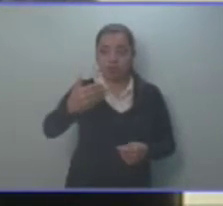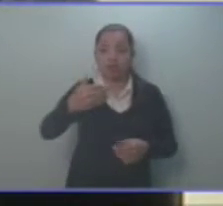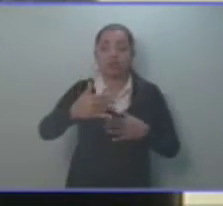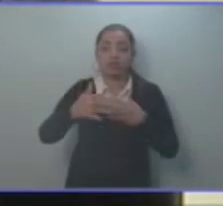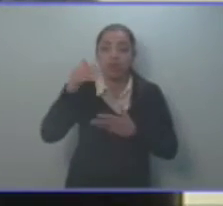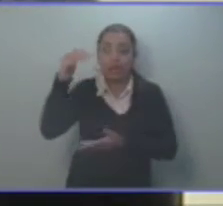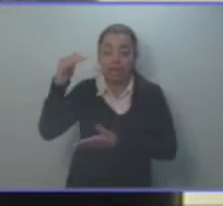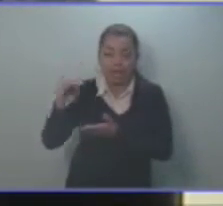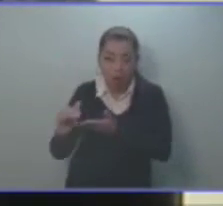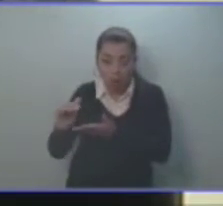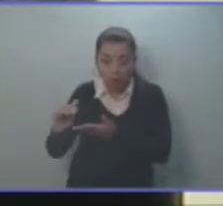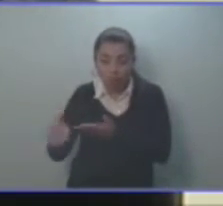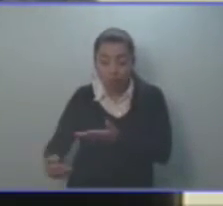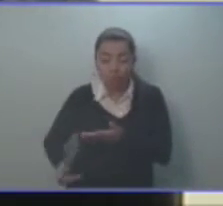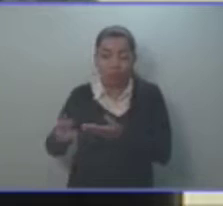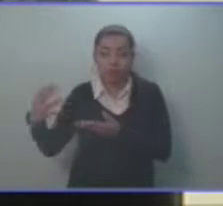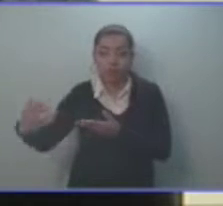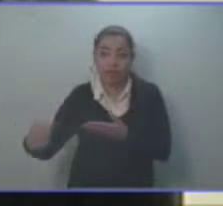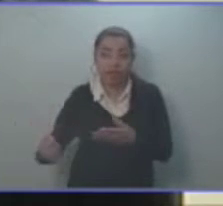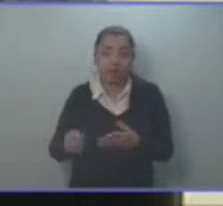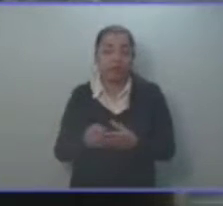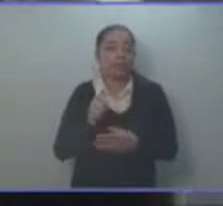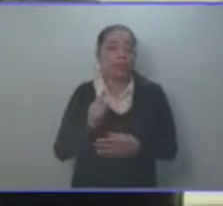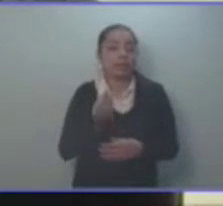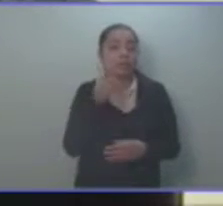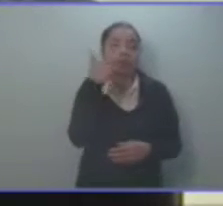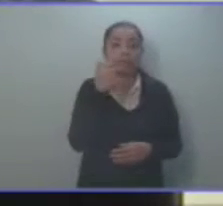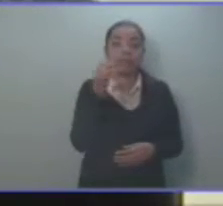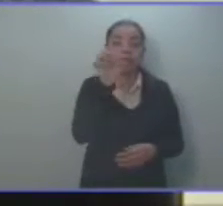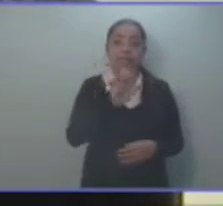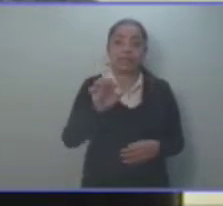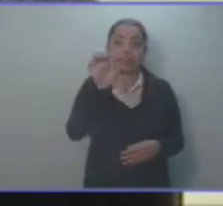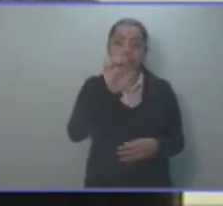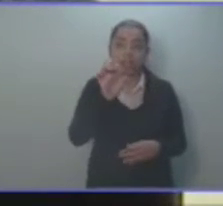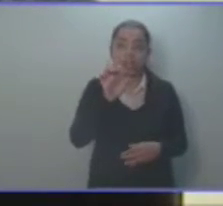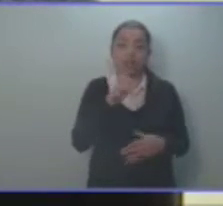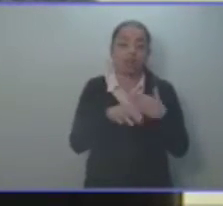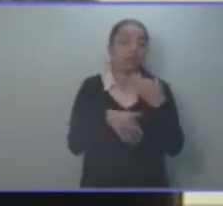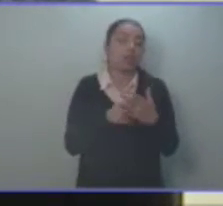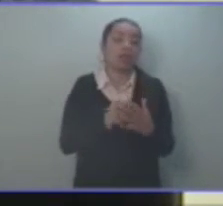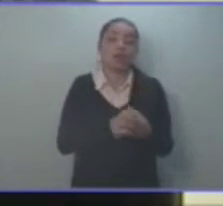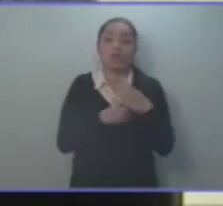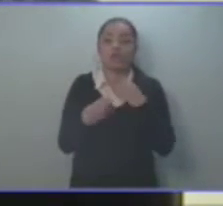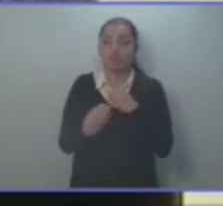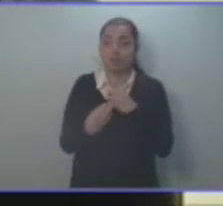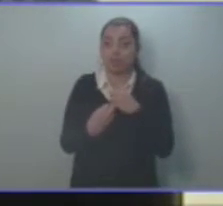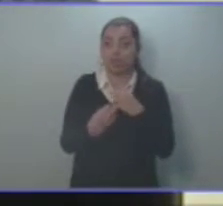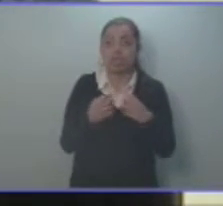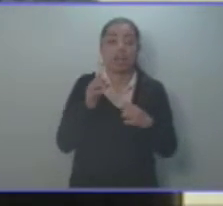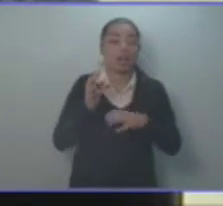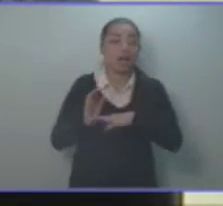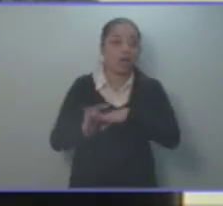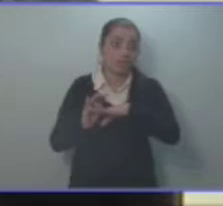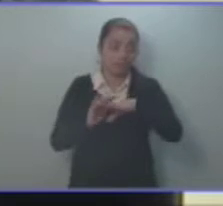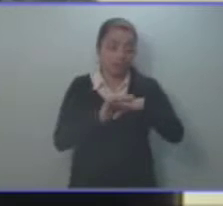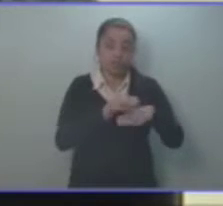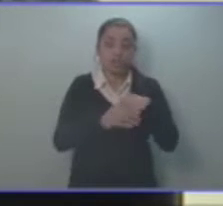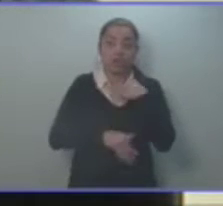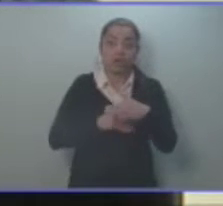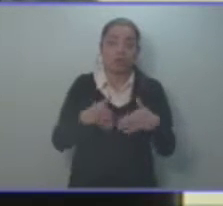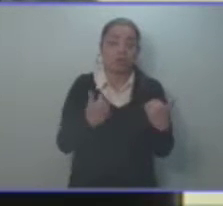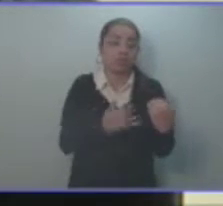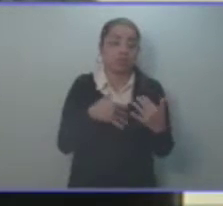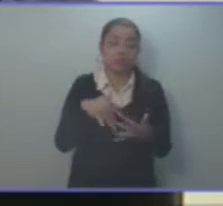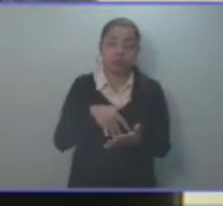deberán cancelarse durante el primer mes del año. La Gerencia de Recursos Humanos notificará oportunamente a los